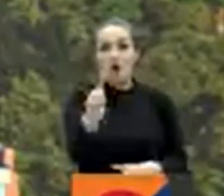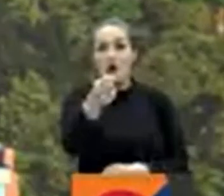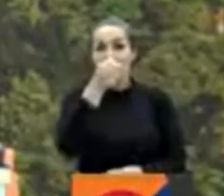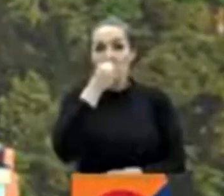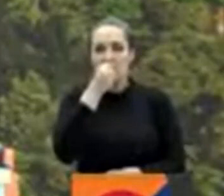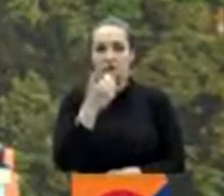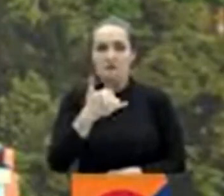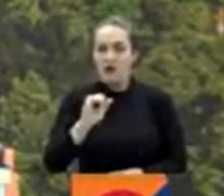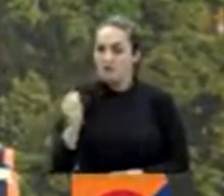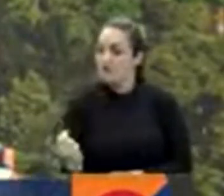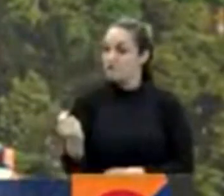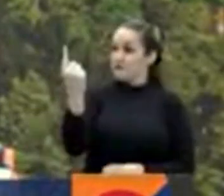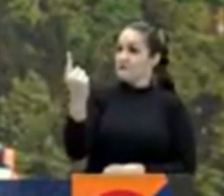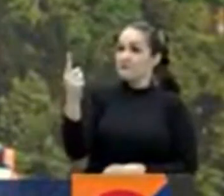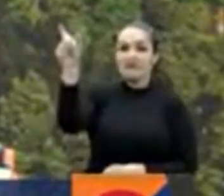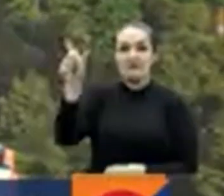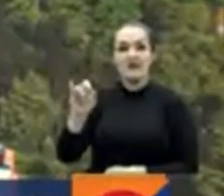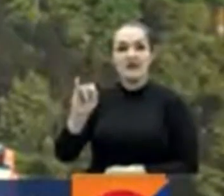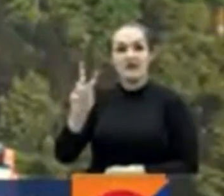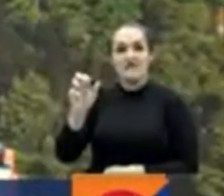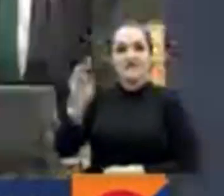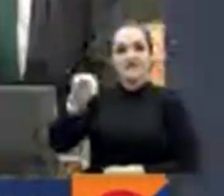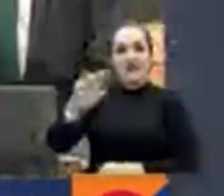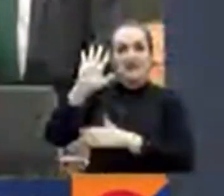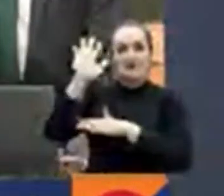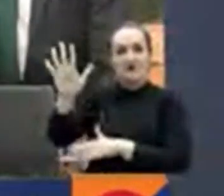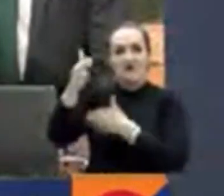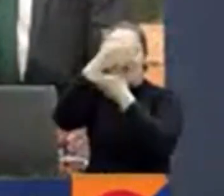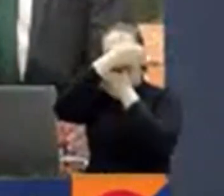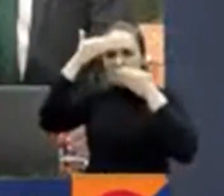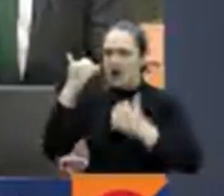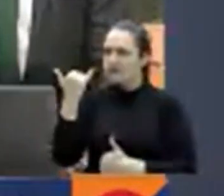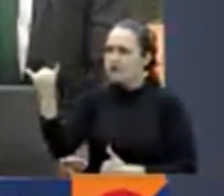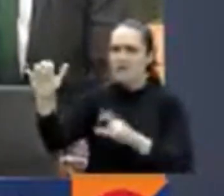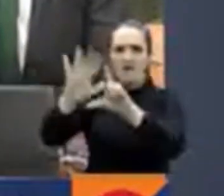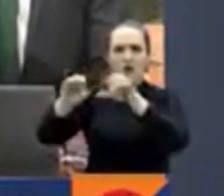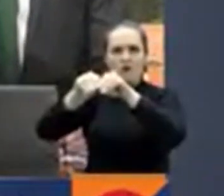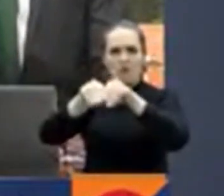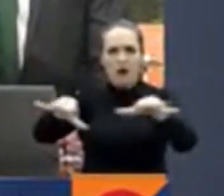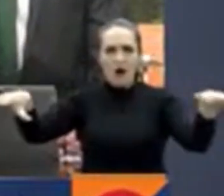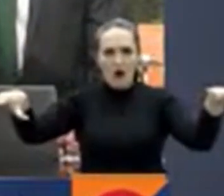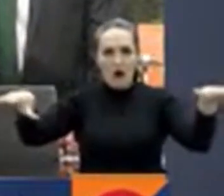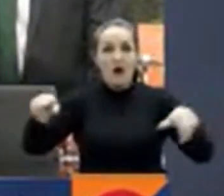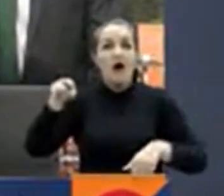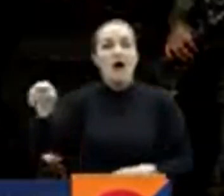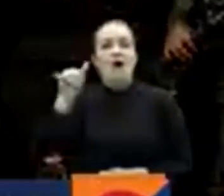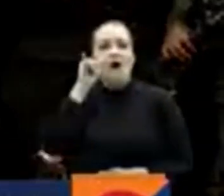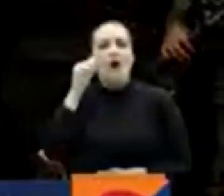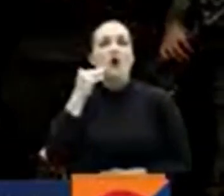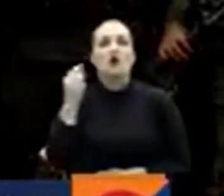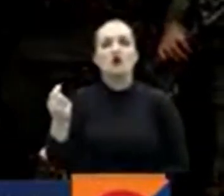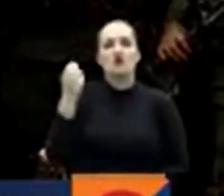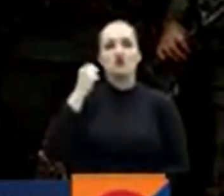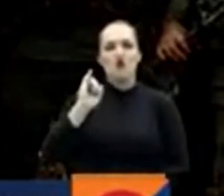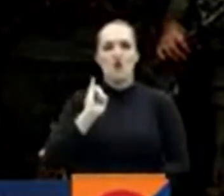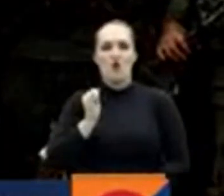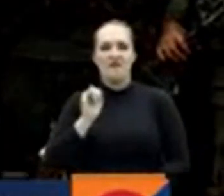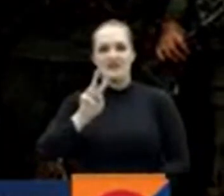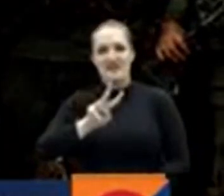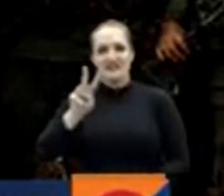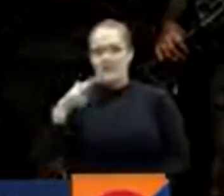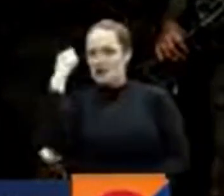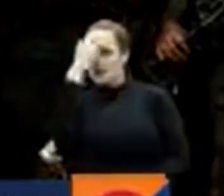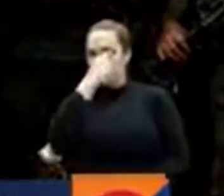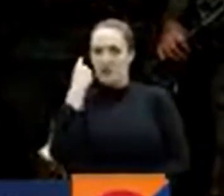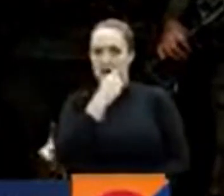reapareció Iván Mordisco en un video revelado por las disidencias de las FARC que había sido grabado el jueves 22 de septiembre.